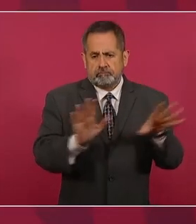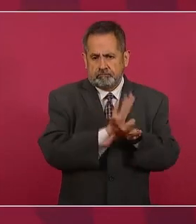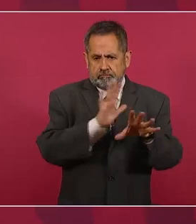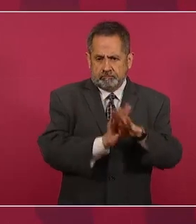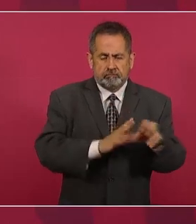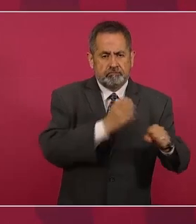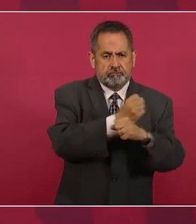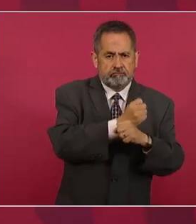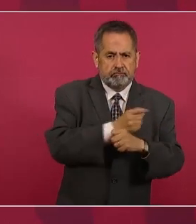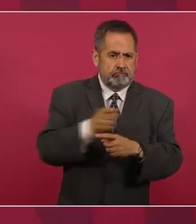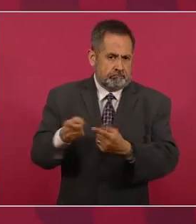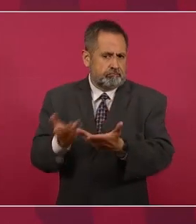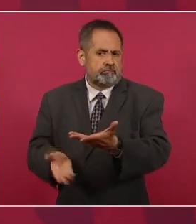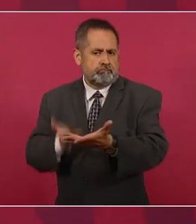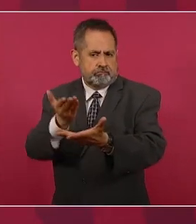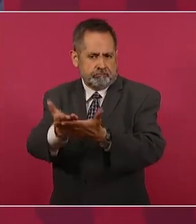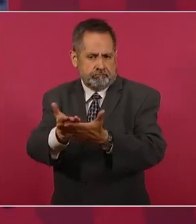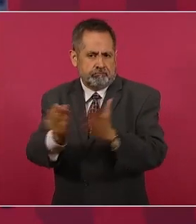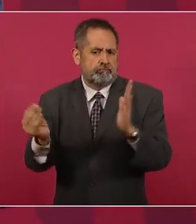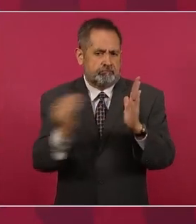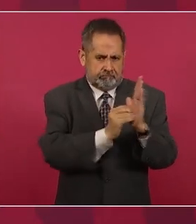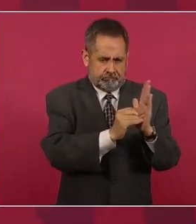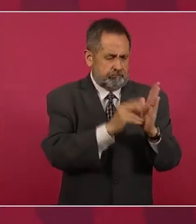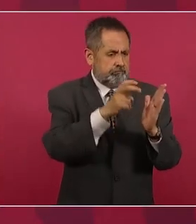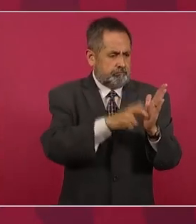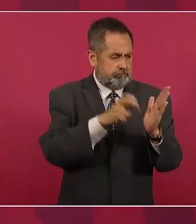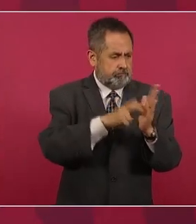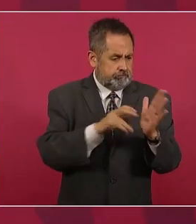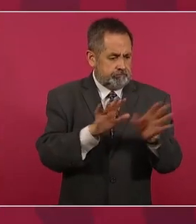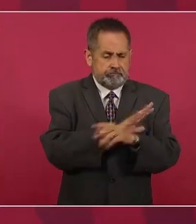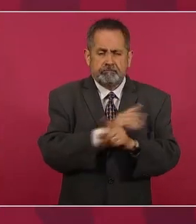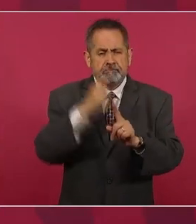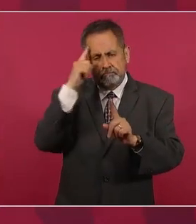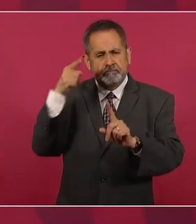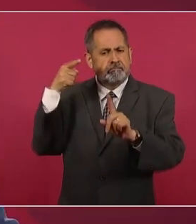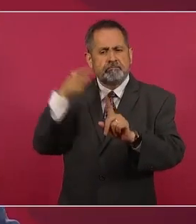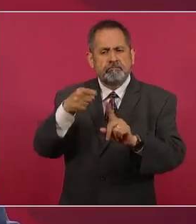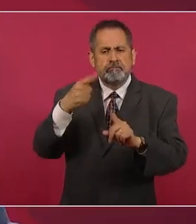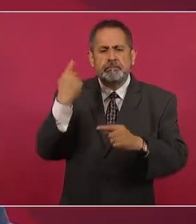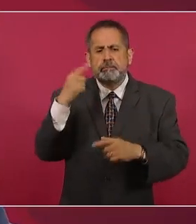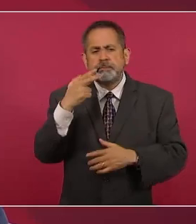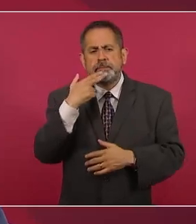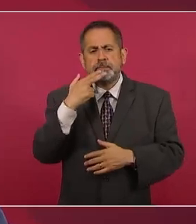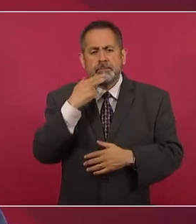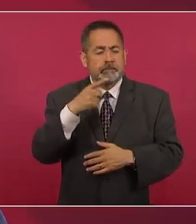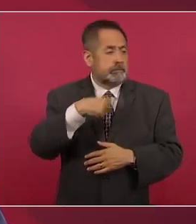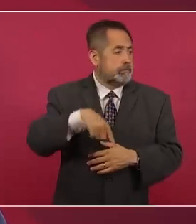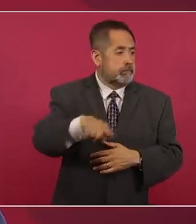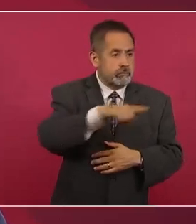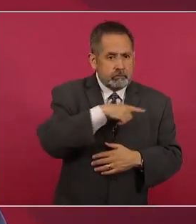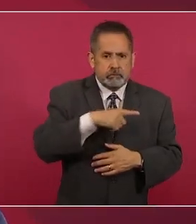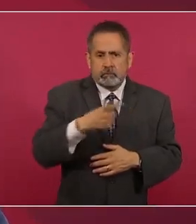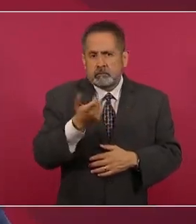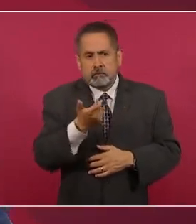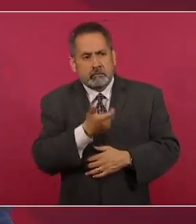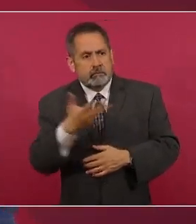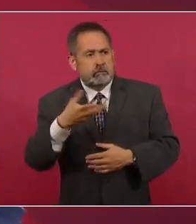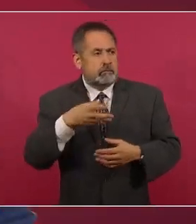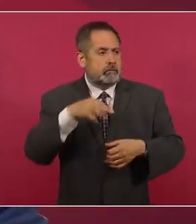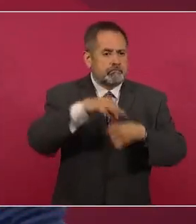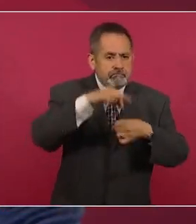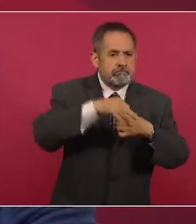básicamente como primer objetivo hacer más barata la democracia en nuestro país.